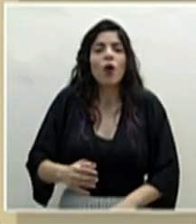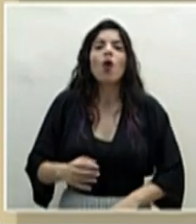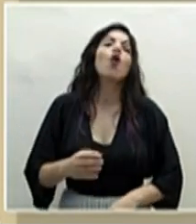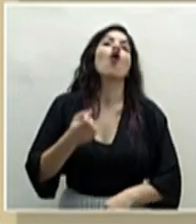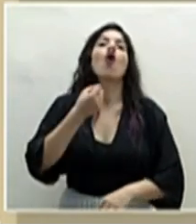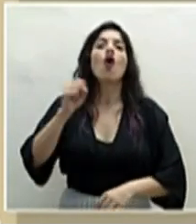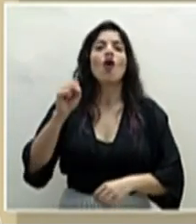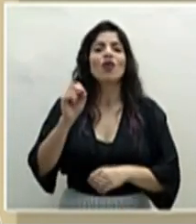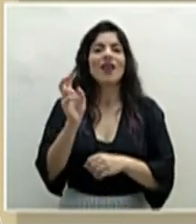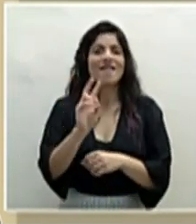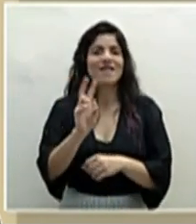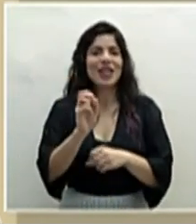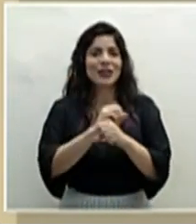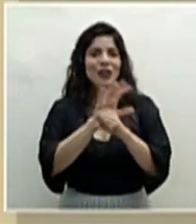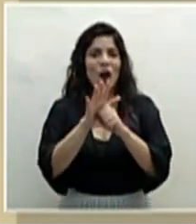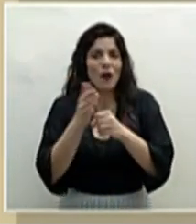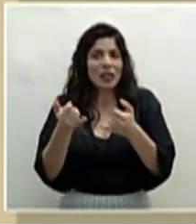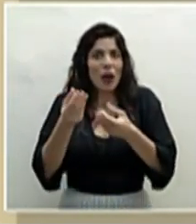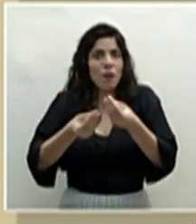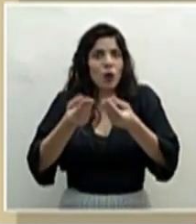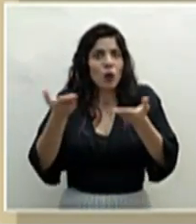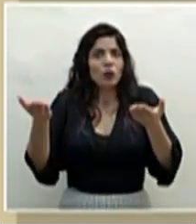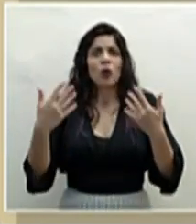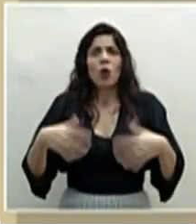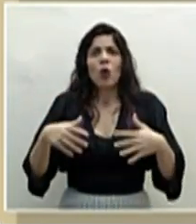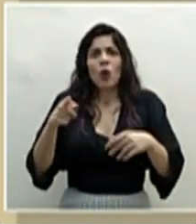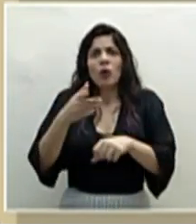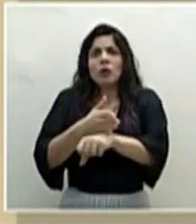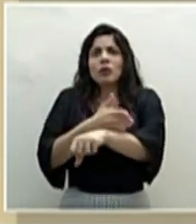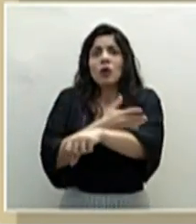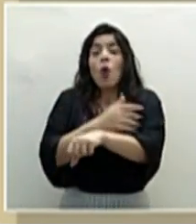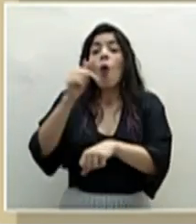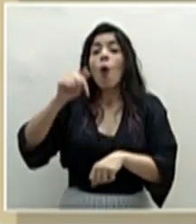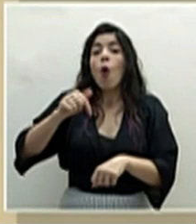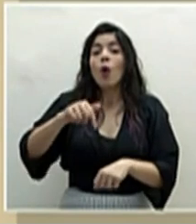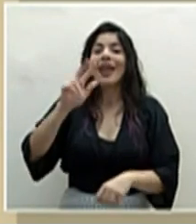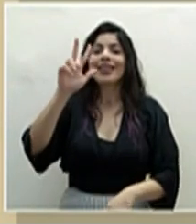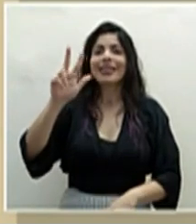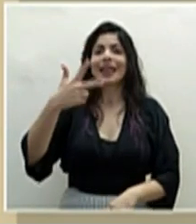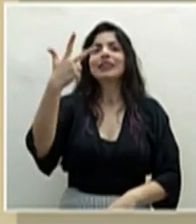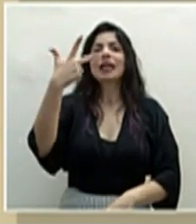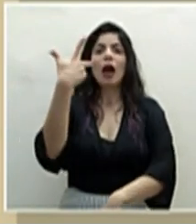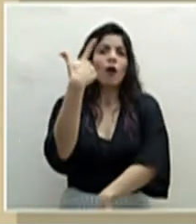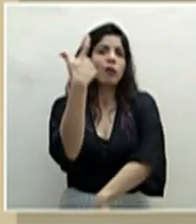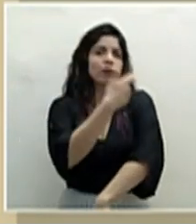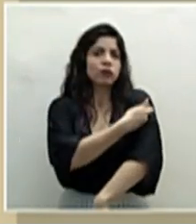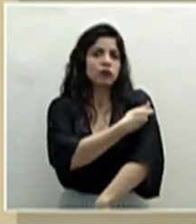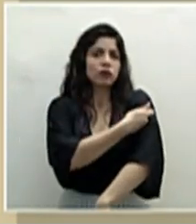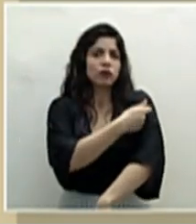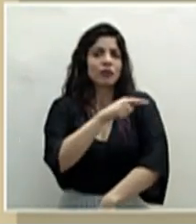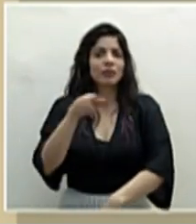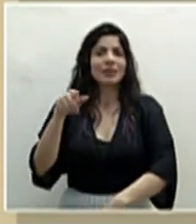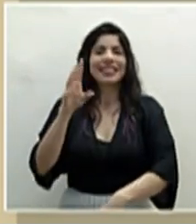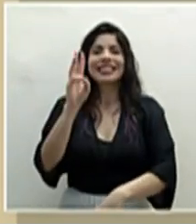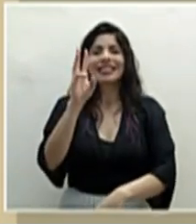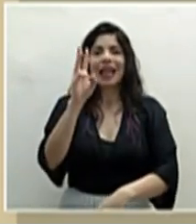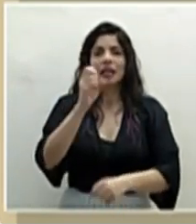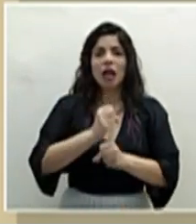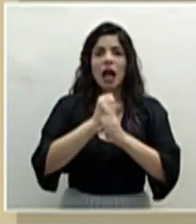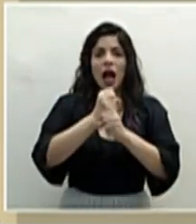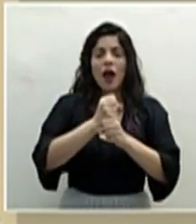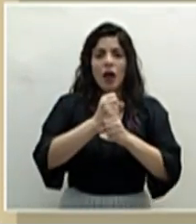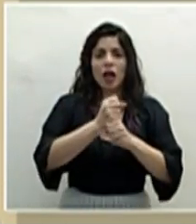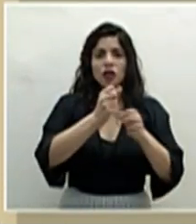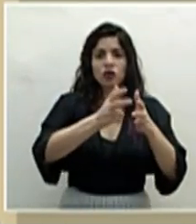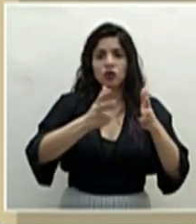COVID-19 y eso es un gran avance. Hoy se hace la tercera inmunización de esos seis caballos que